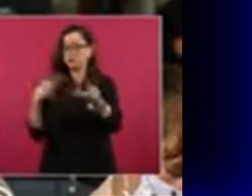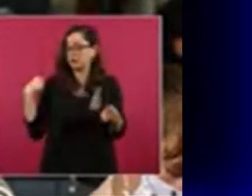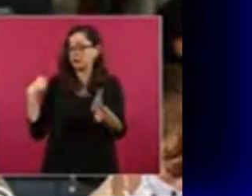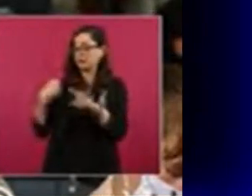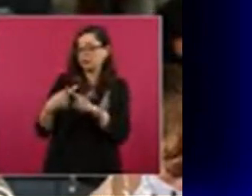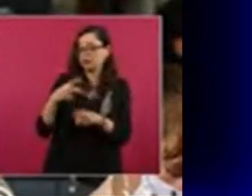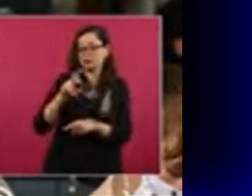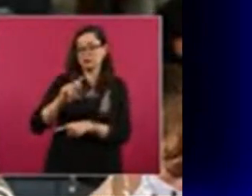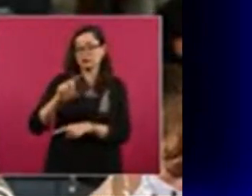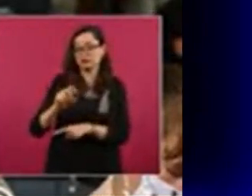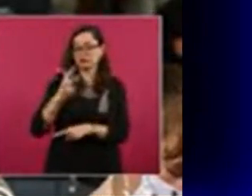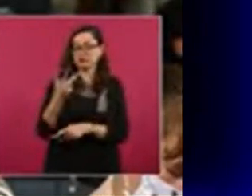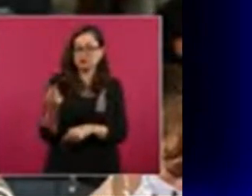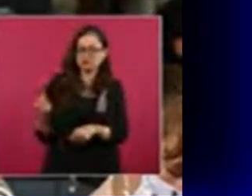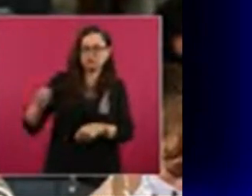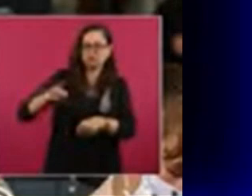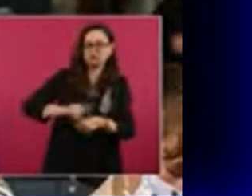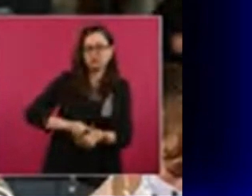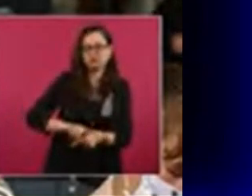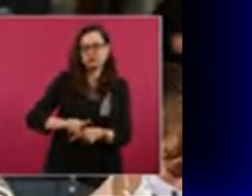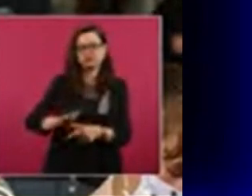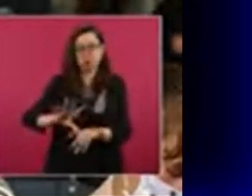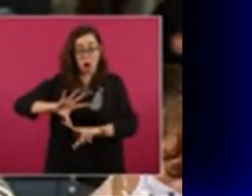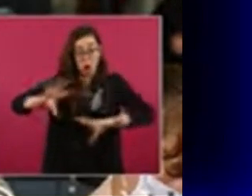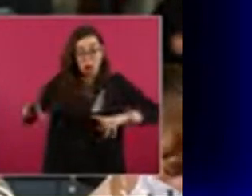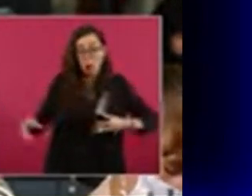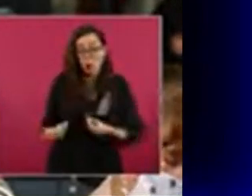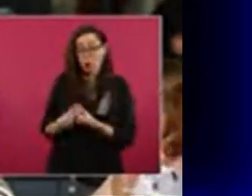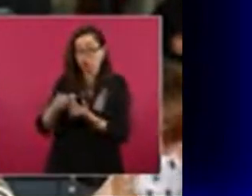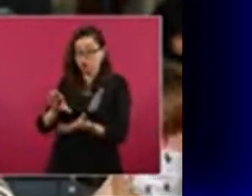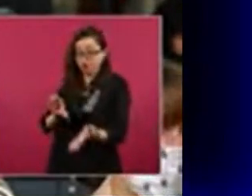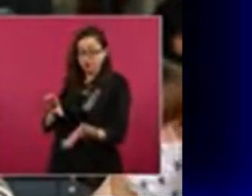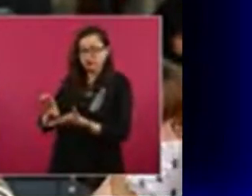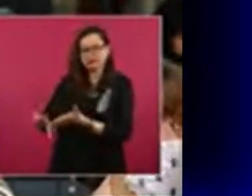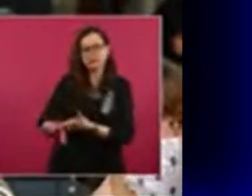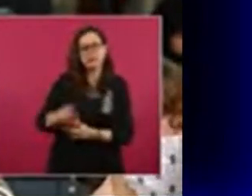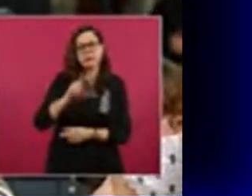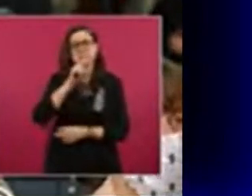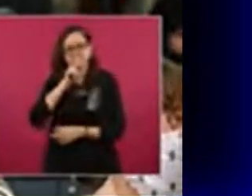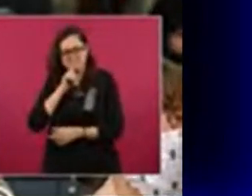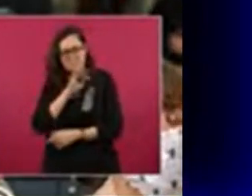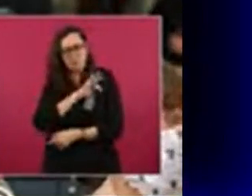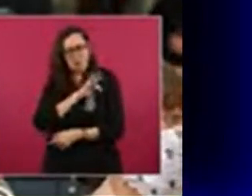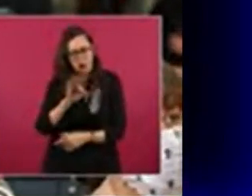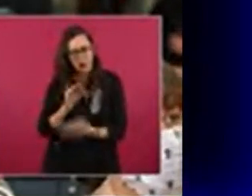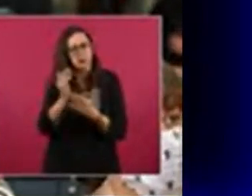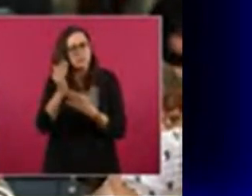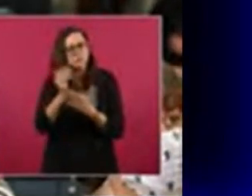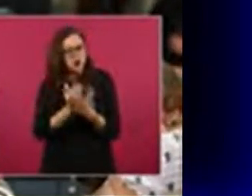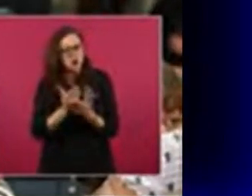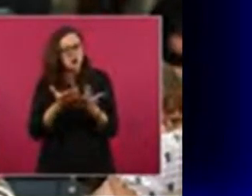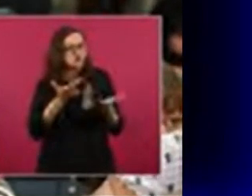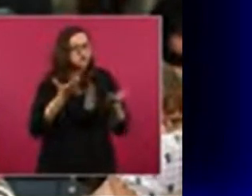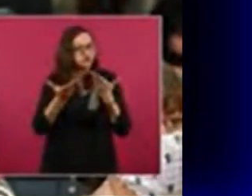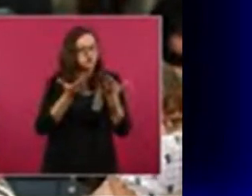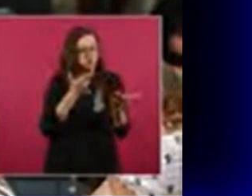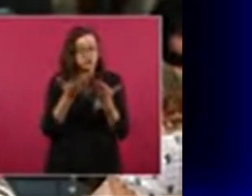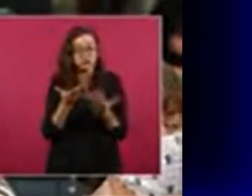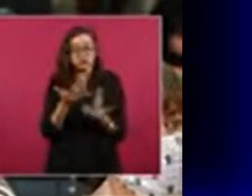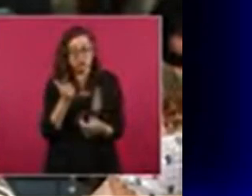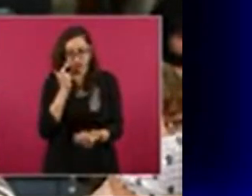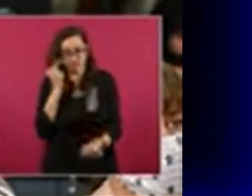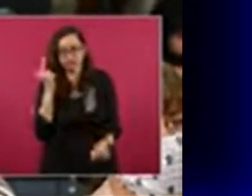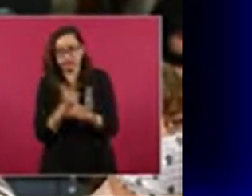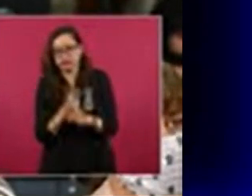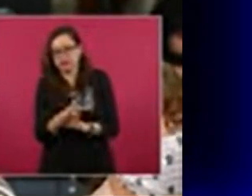queremos negociar, pero entonces ya dimos con dónde están los recursos que están en Hacienda y le voy a entregar ahorita todas las pruebas.